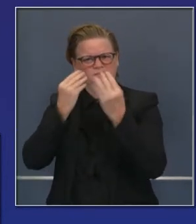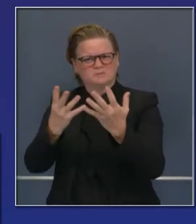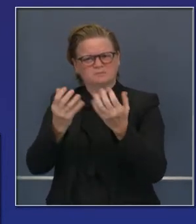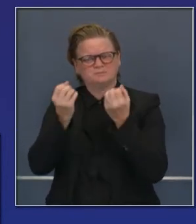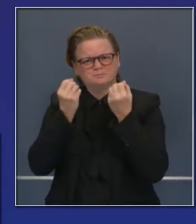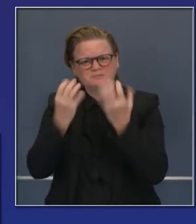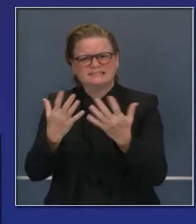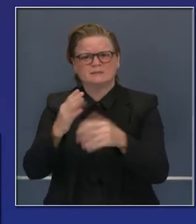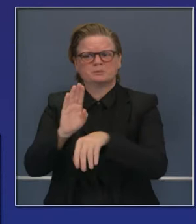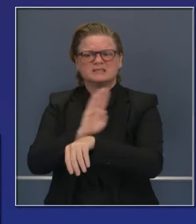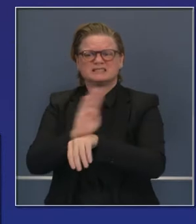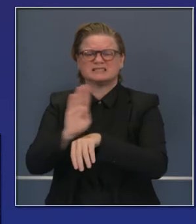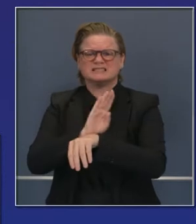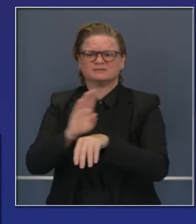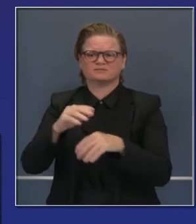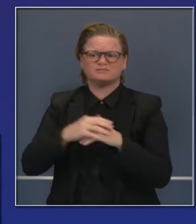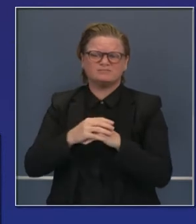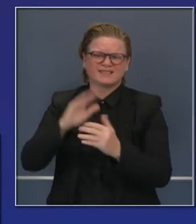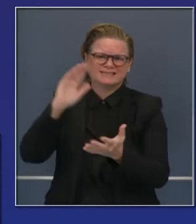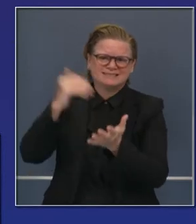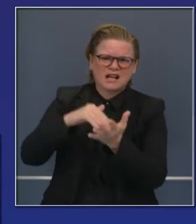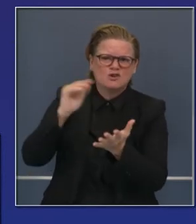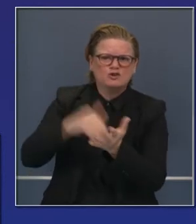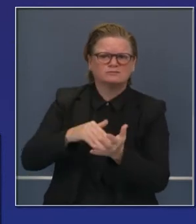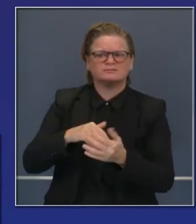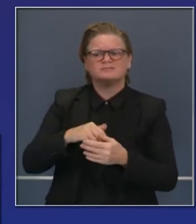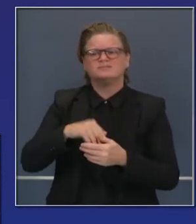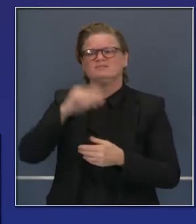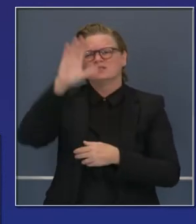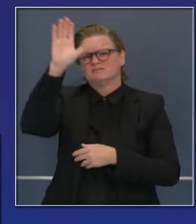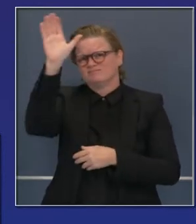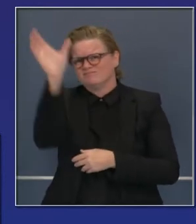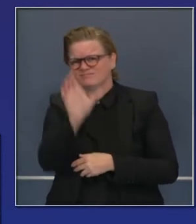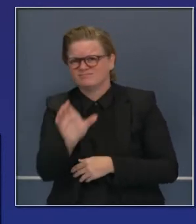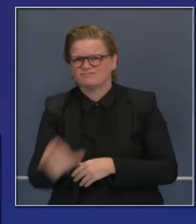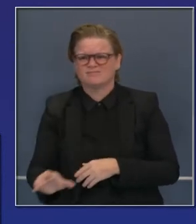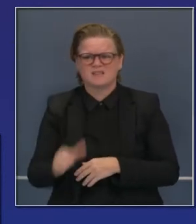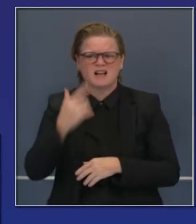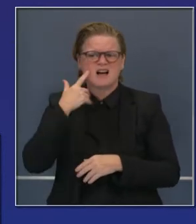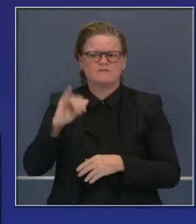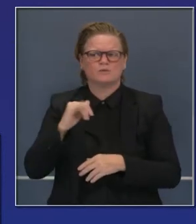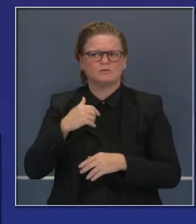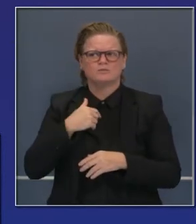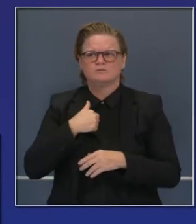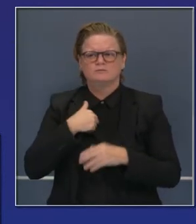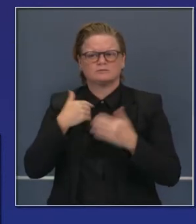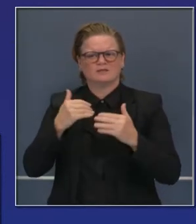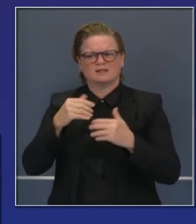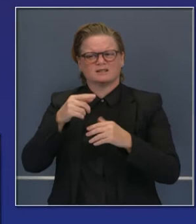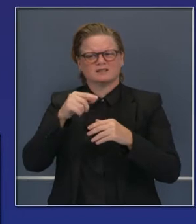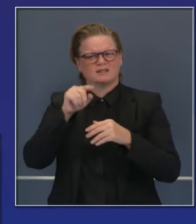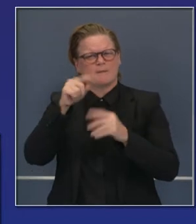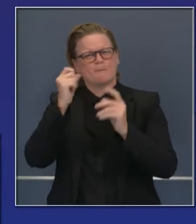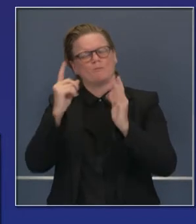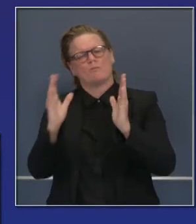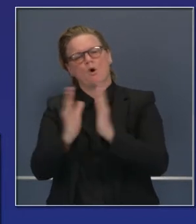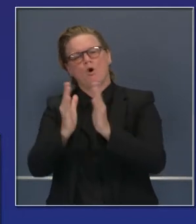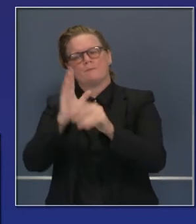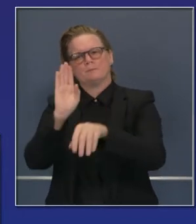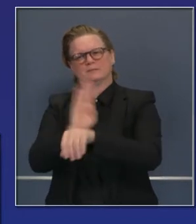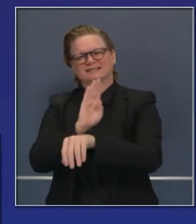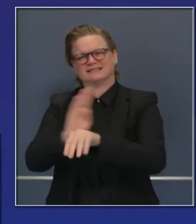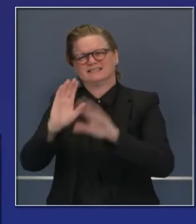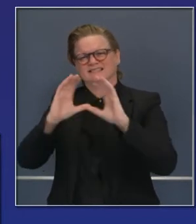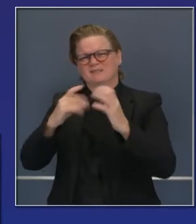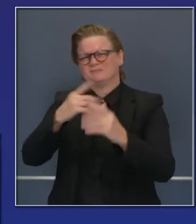centros de negocios de pequeños negocios. Y queremos instar a los dueños de pequeños negocios que usen los recursos